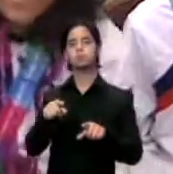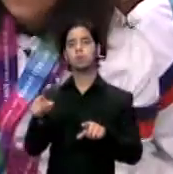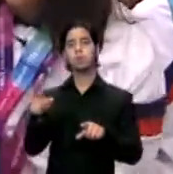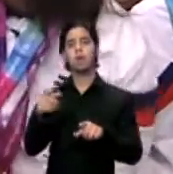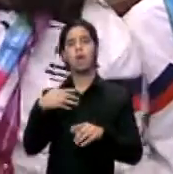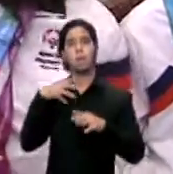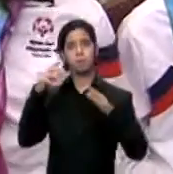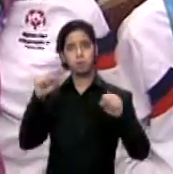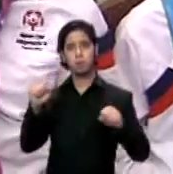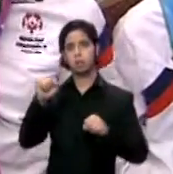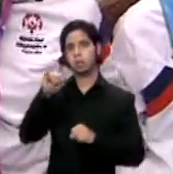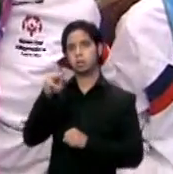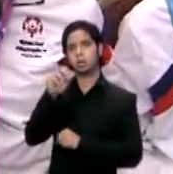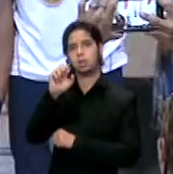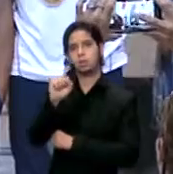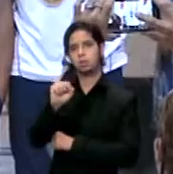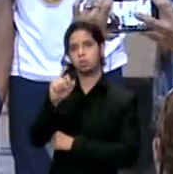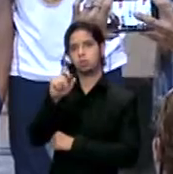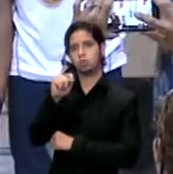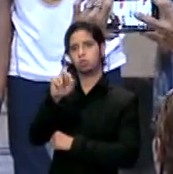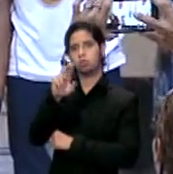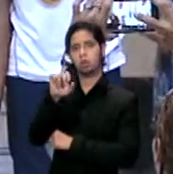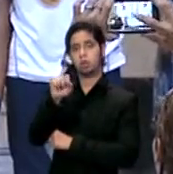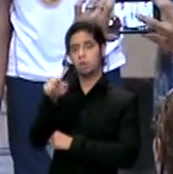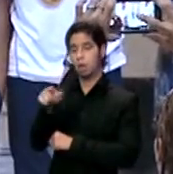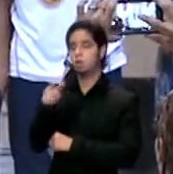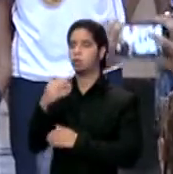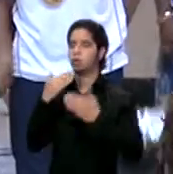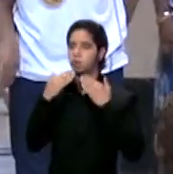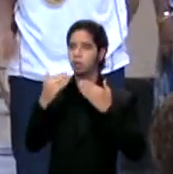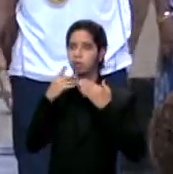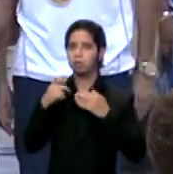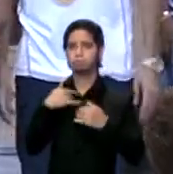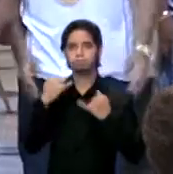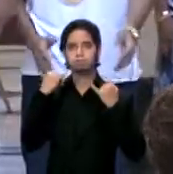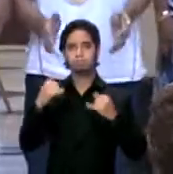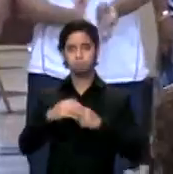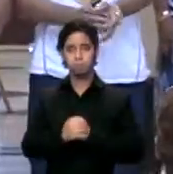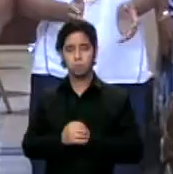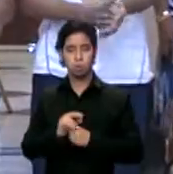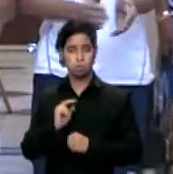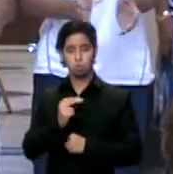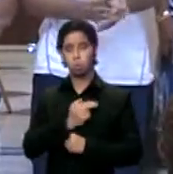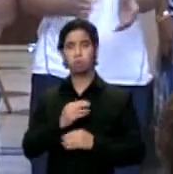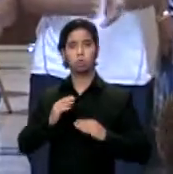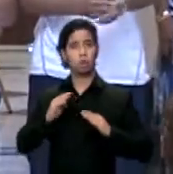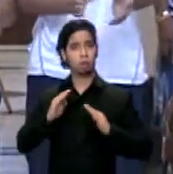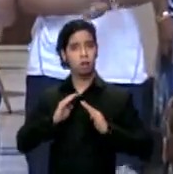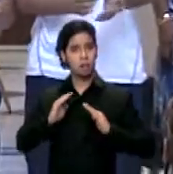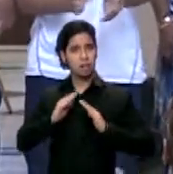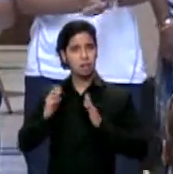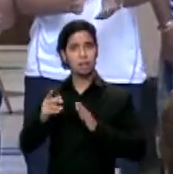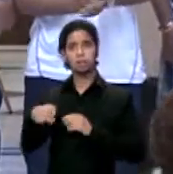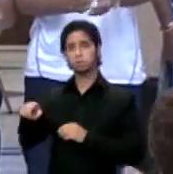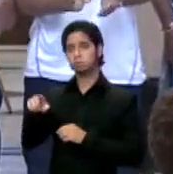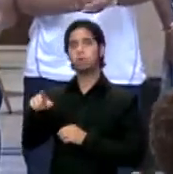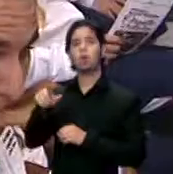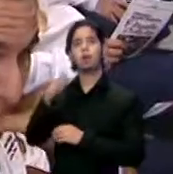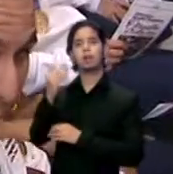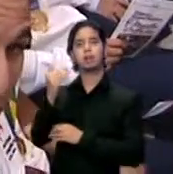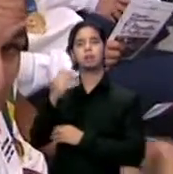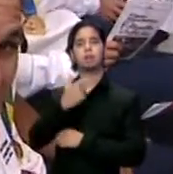Puerto Rico, James Torres, quienes agradecieron la iniciativa. Nuestros atletas boricuas obtuvieron 15 medallas en los Panamericanos,